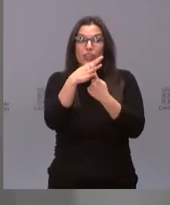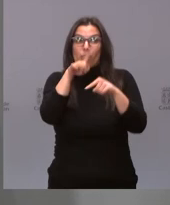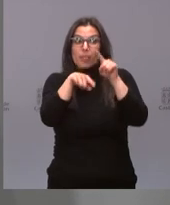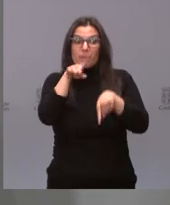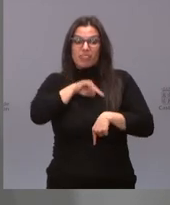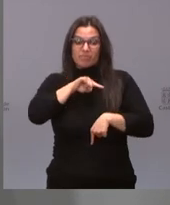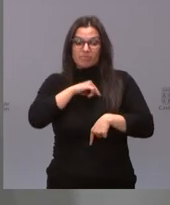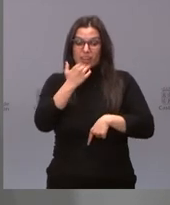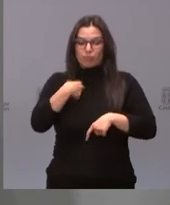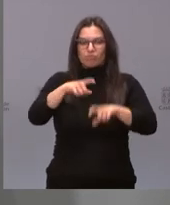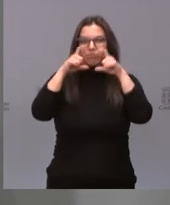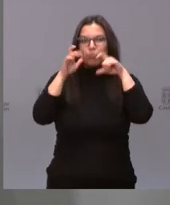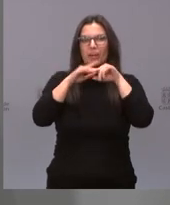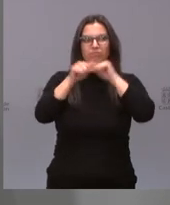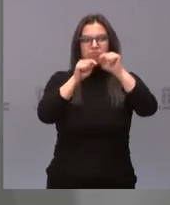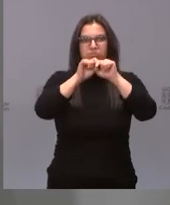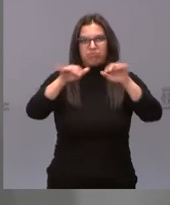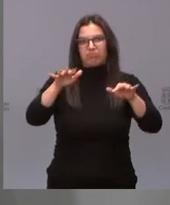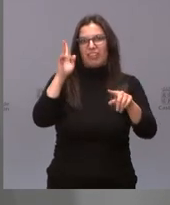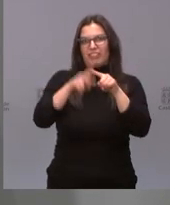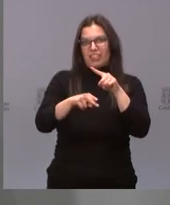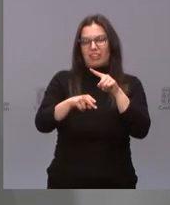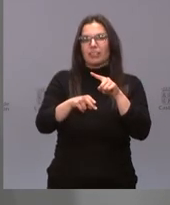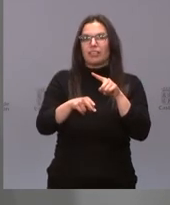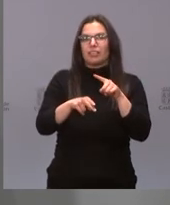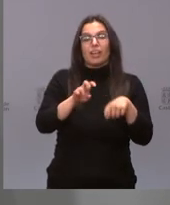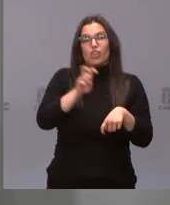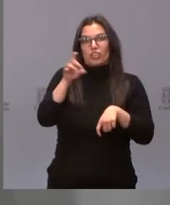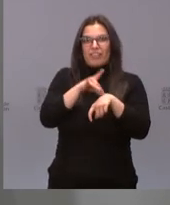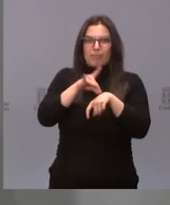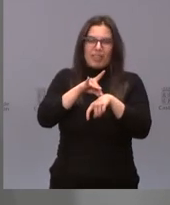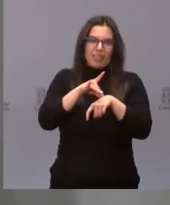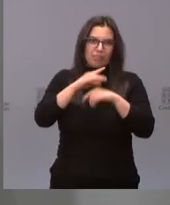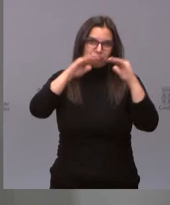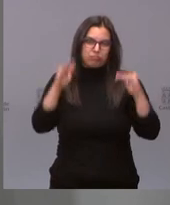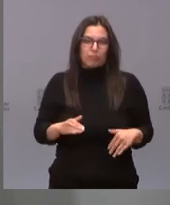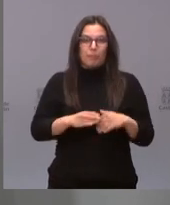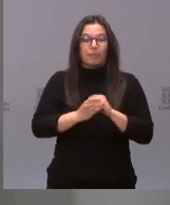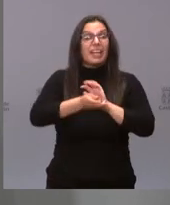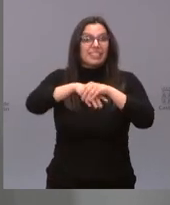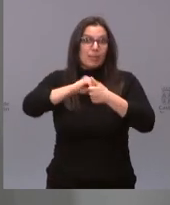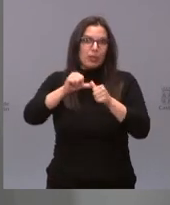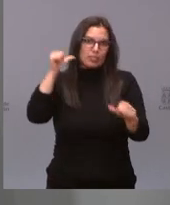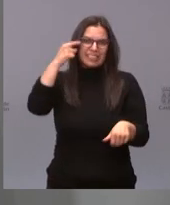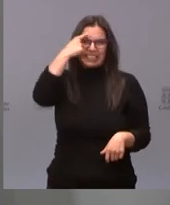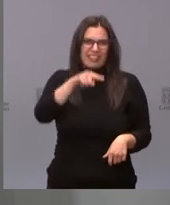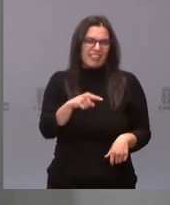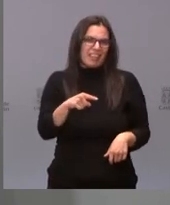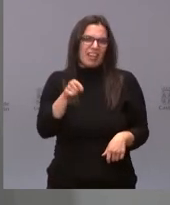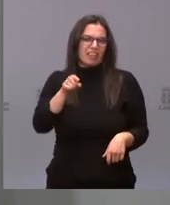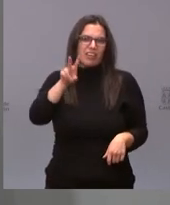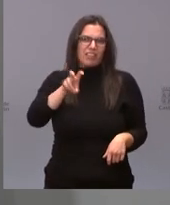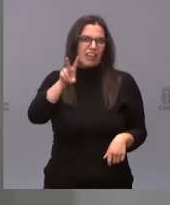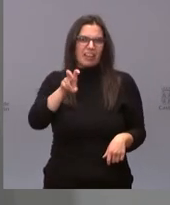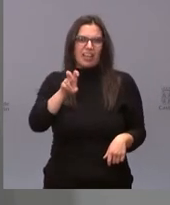Pero que en relación a otras enfermedades ha sido claro, es así. El lavado de manos ya se sabía que era la